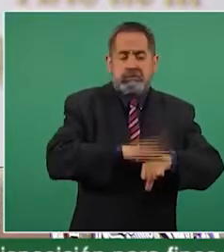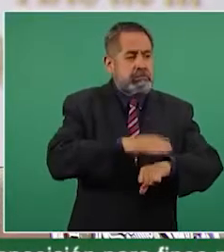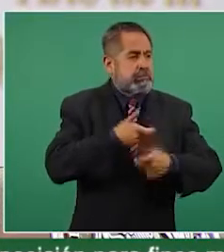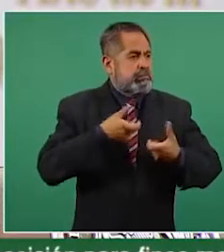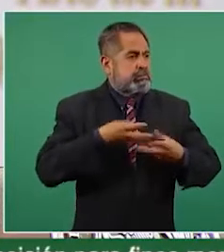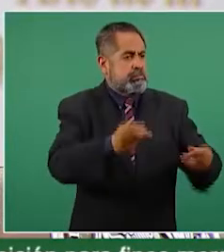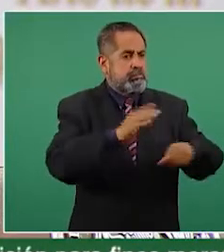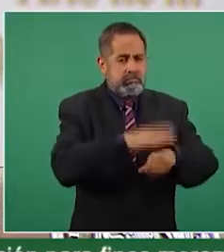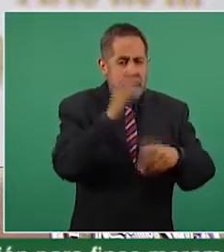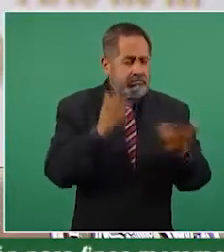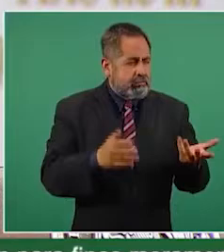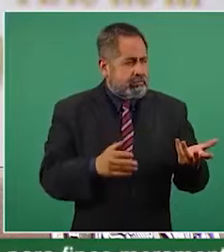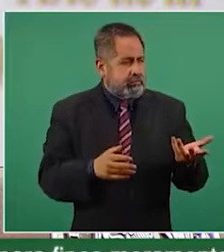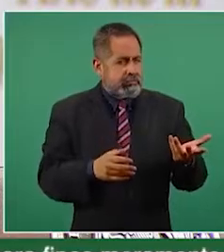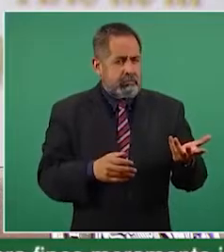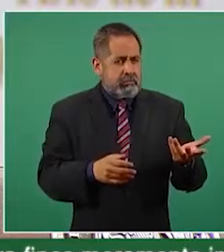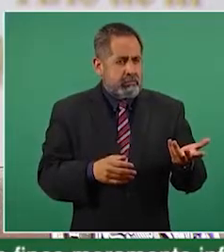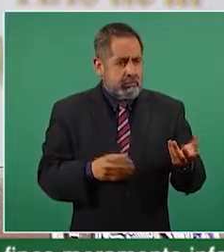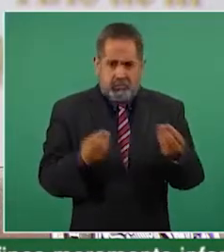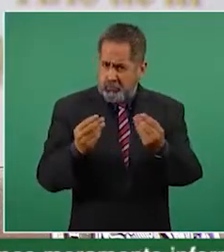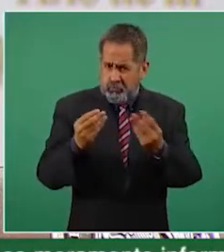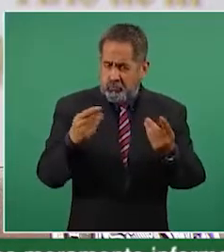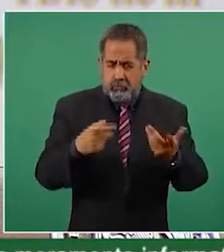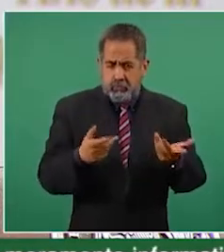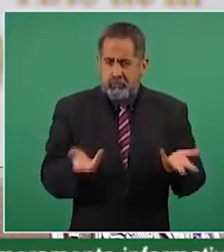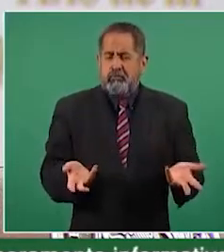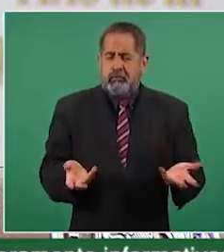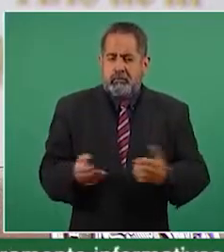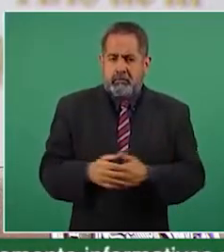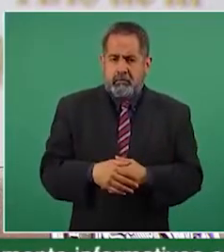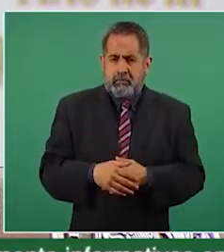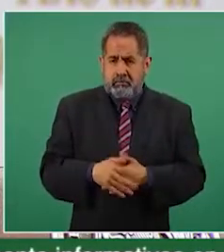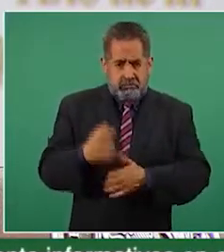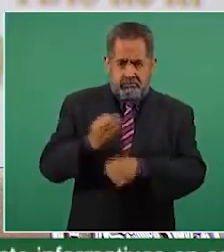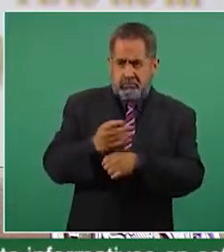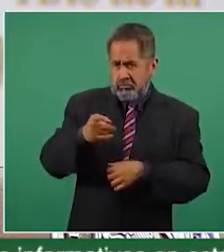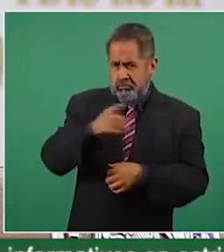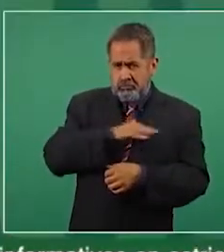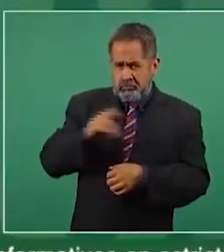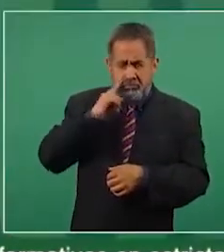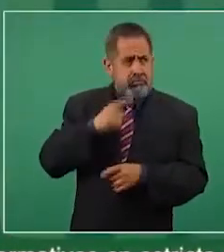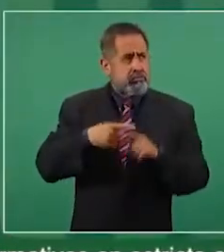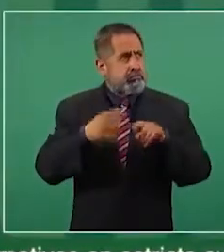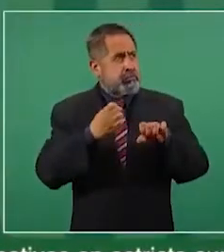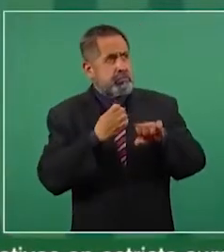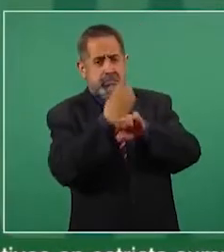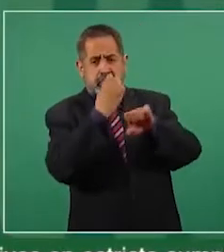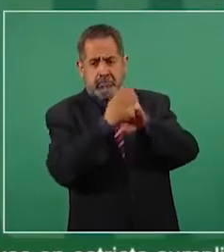actualmente es cosa de que vayan algunos estados.